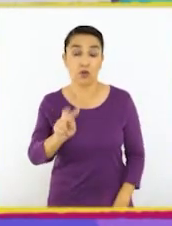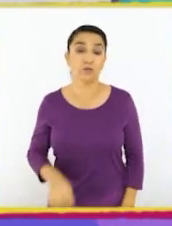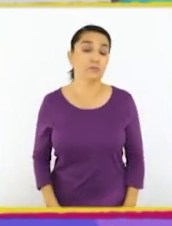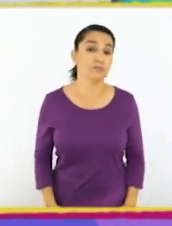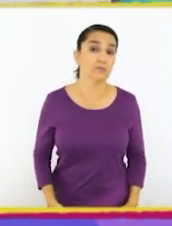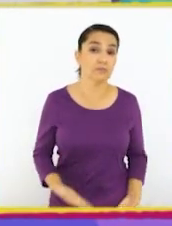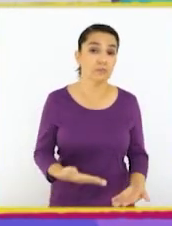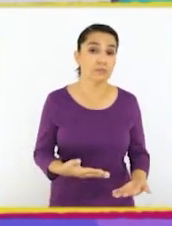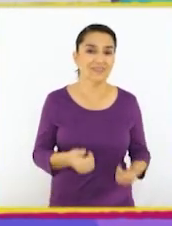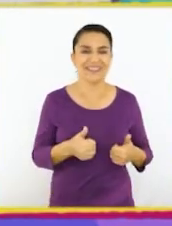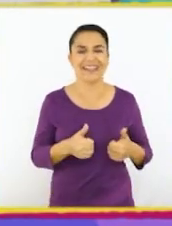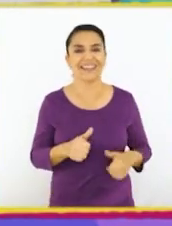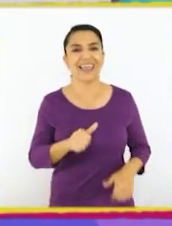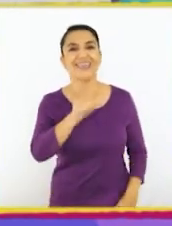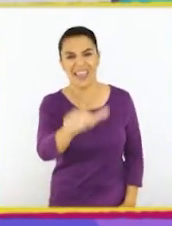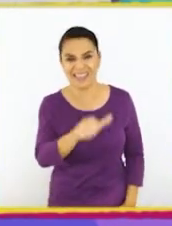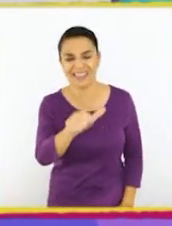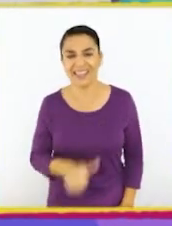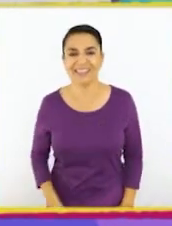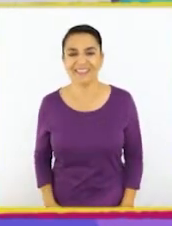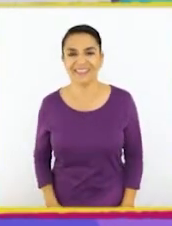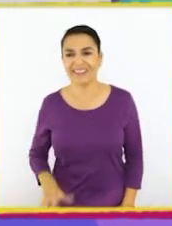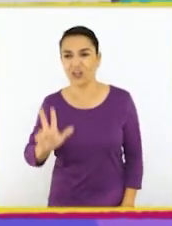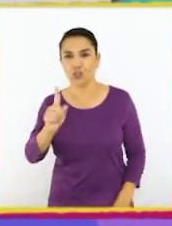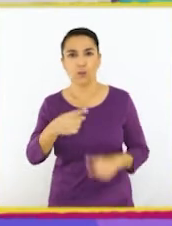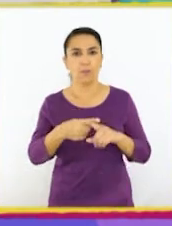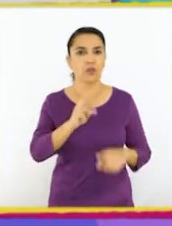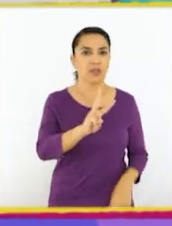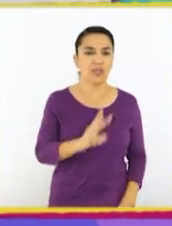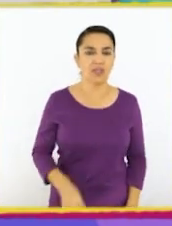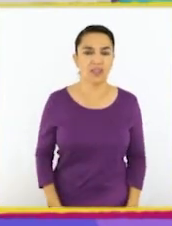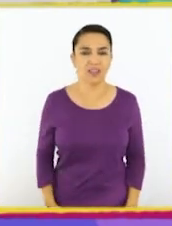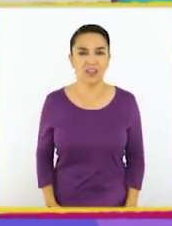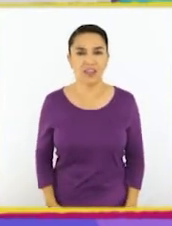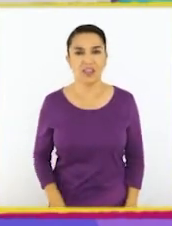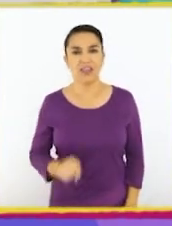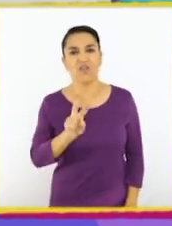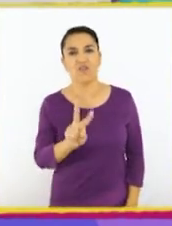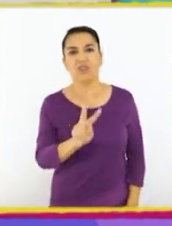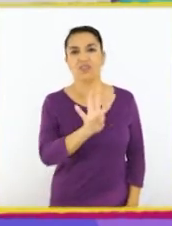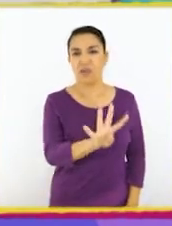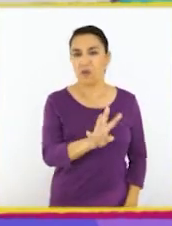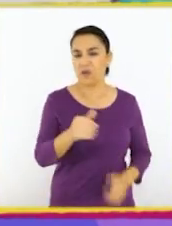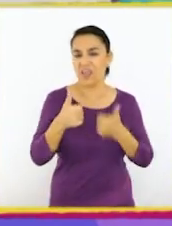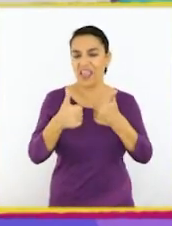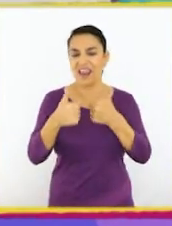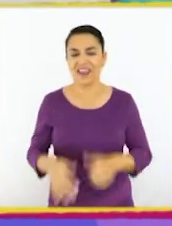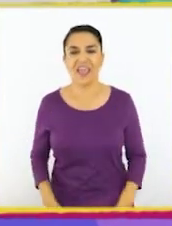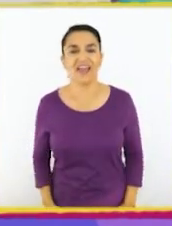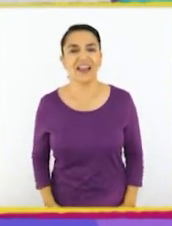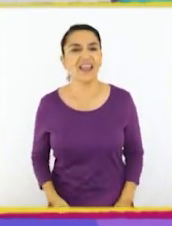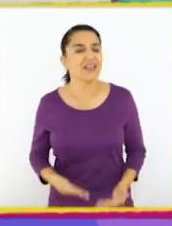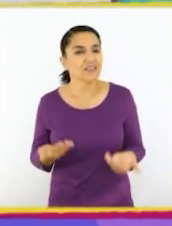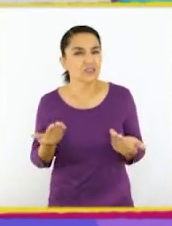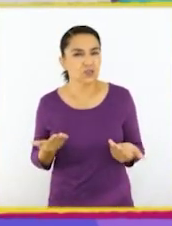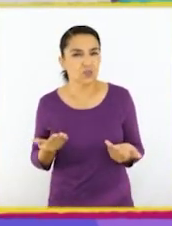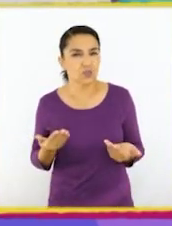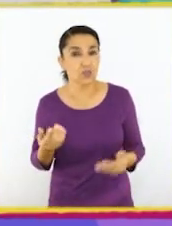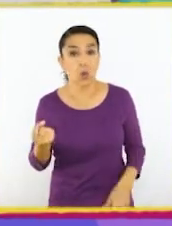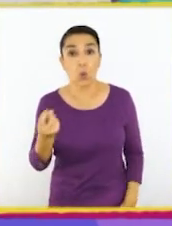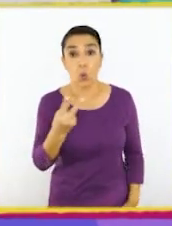2? ¡Excelente! 16. ¿Y 8 por 3? ¡24! ¡Genial! Entonces,